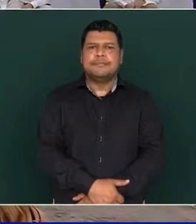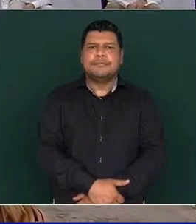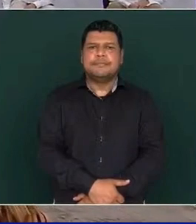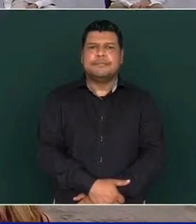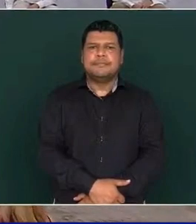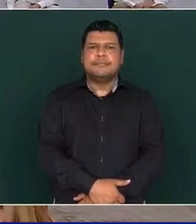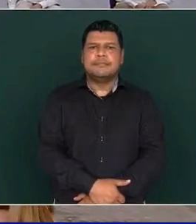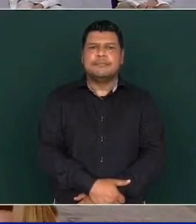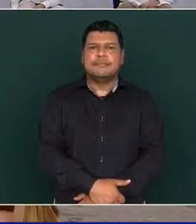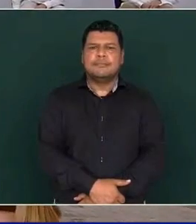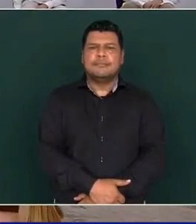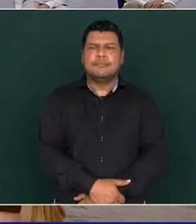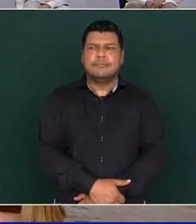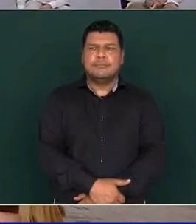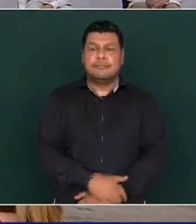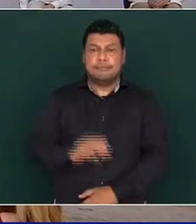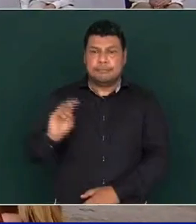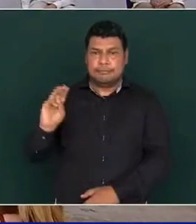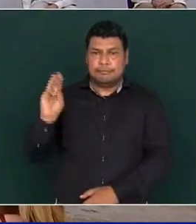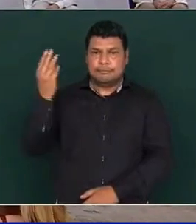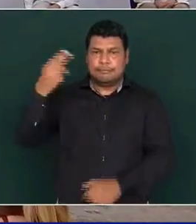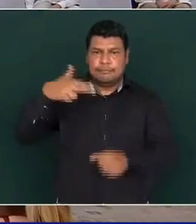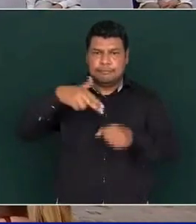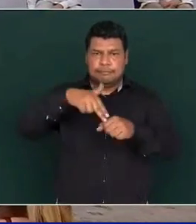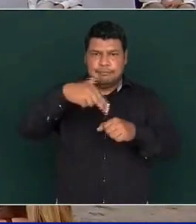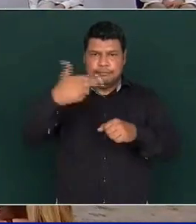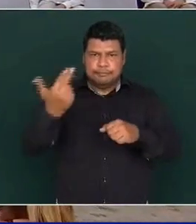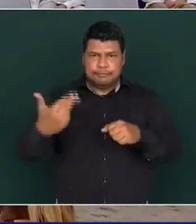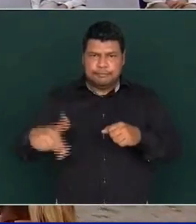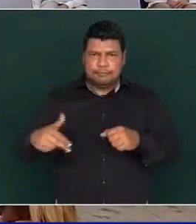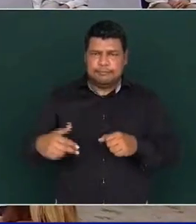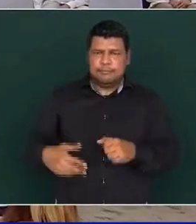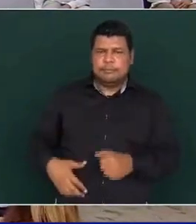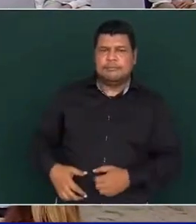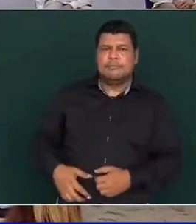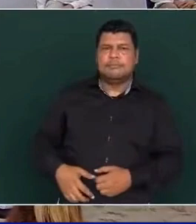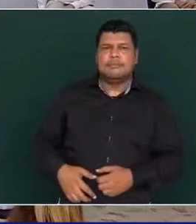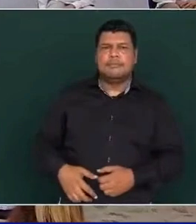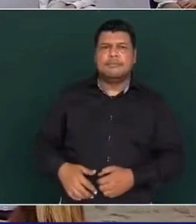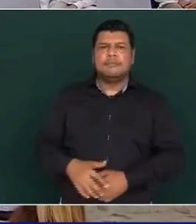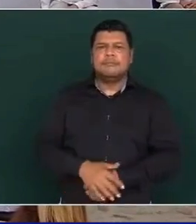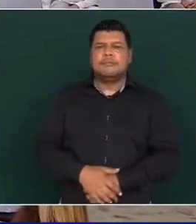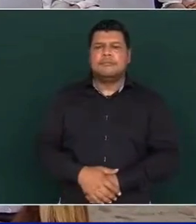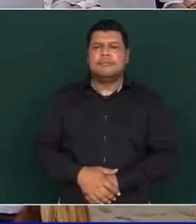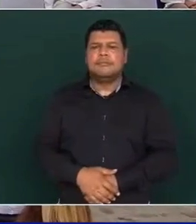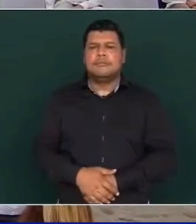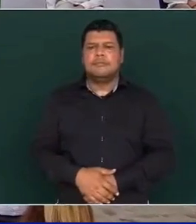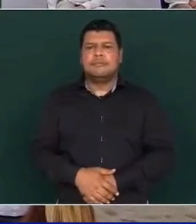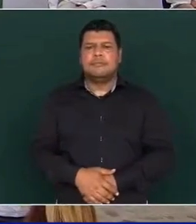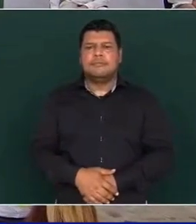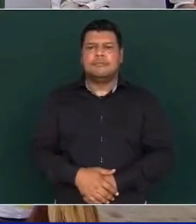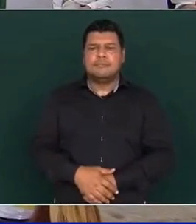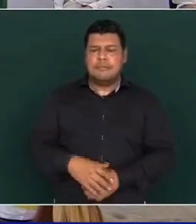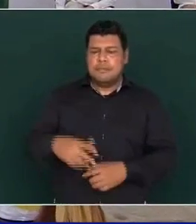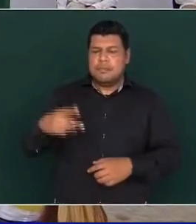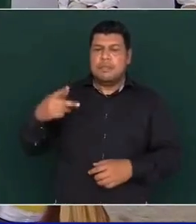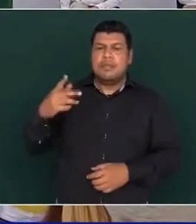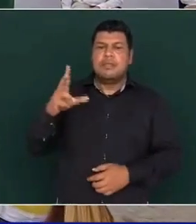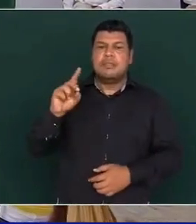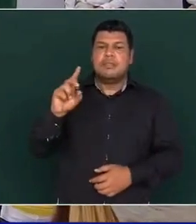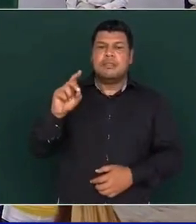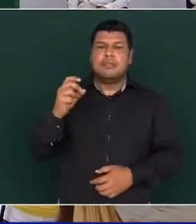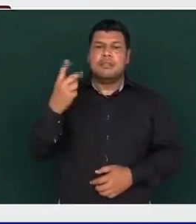Minatitlán del estado de Veracruz cuenta con un total de 32 kilómetros,